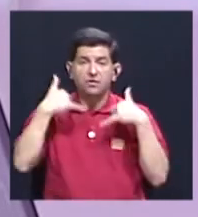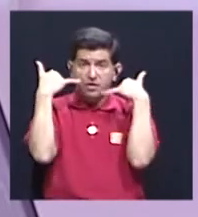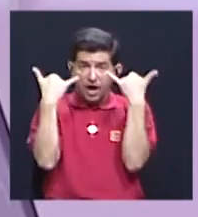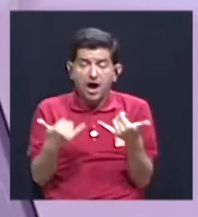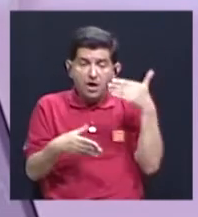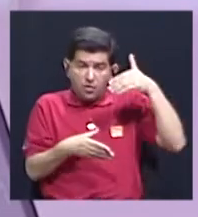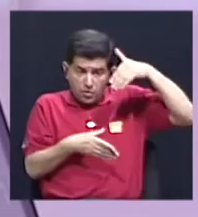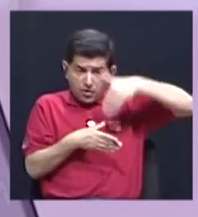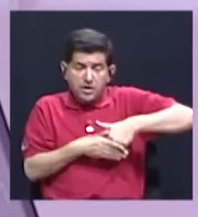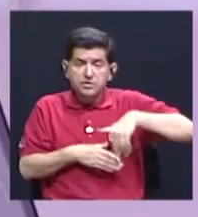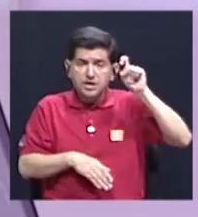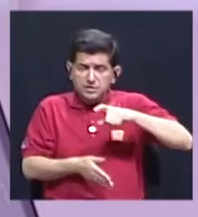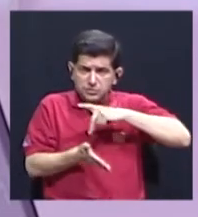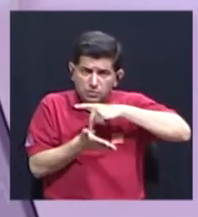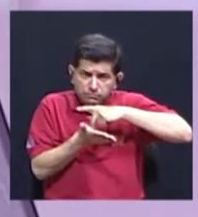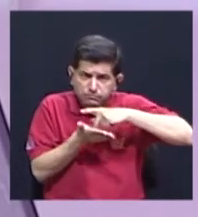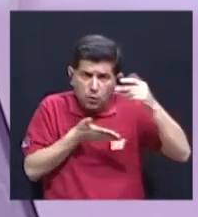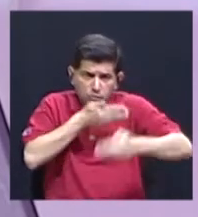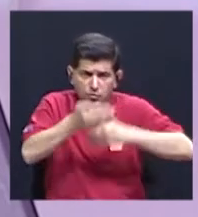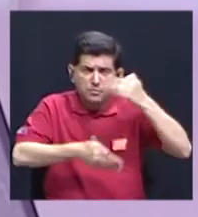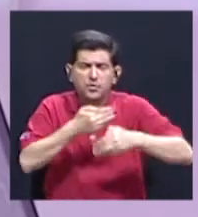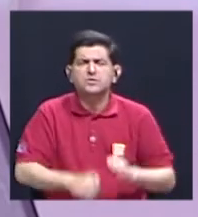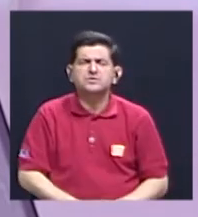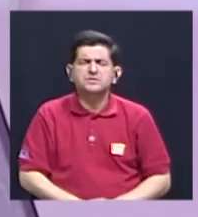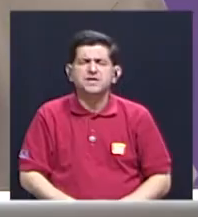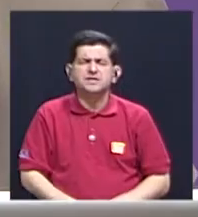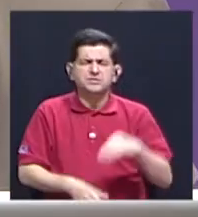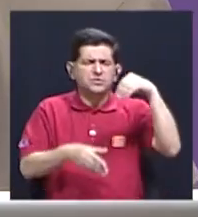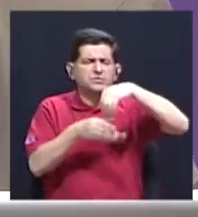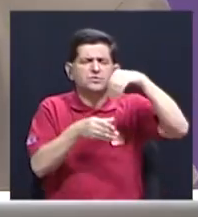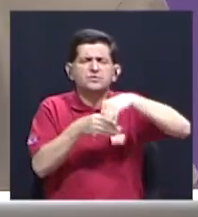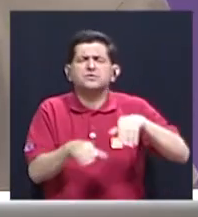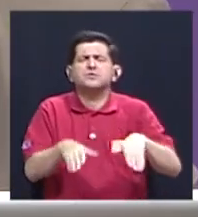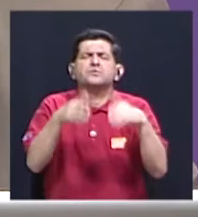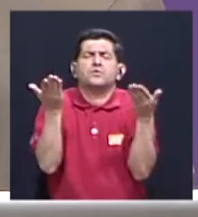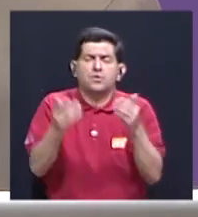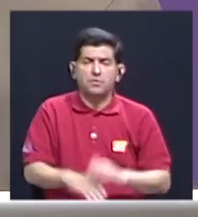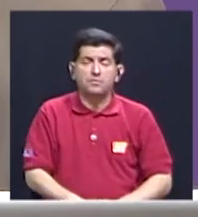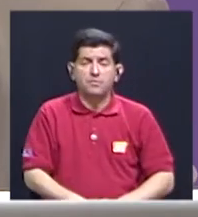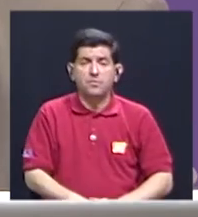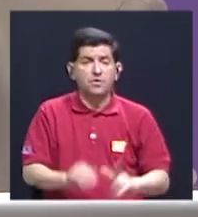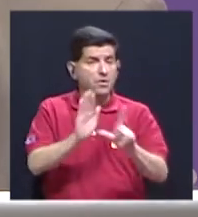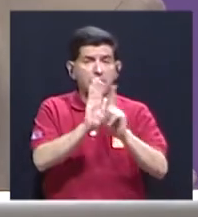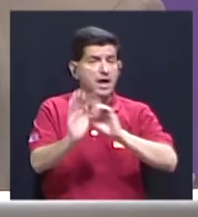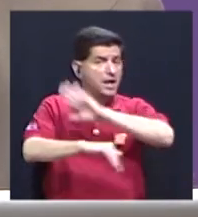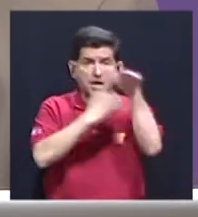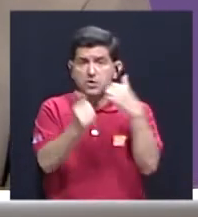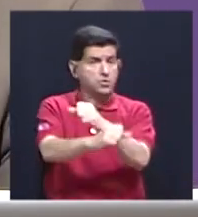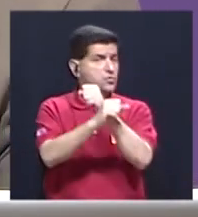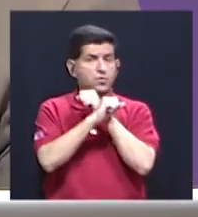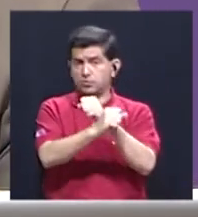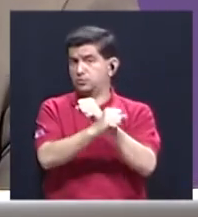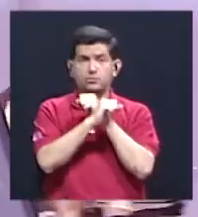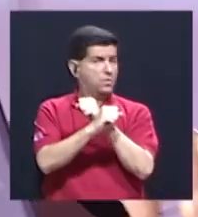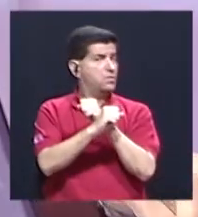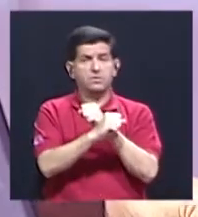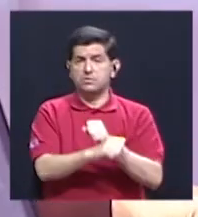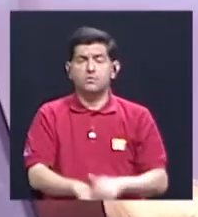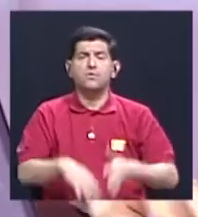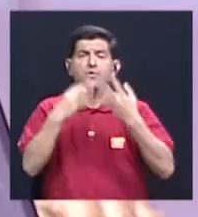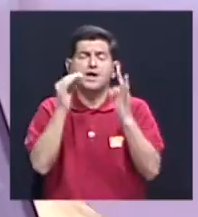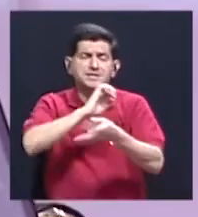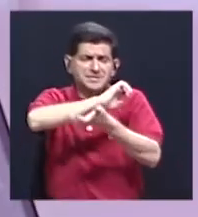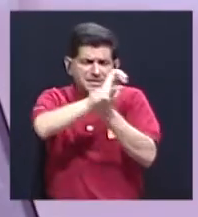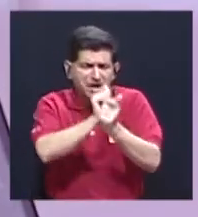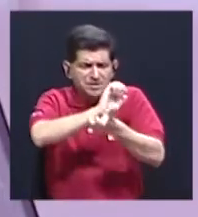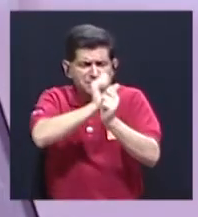desde adentro tiene que purificarse? ¿Qué es que están implementando? Porque, doña Sonia, la ley no nos lo garantiza todo, sino son el tratar de